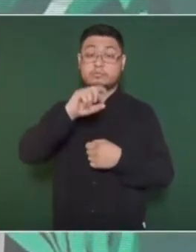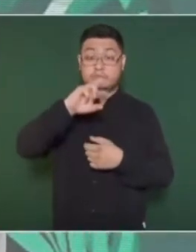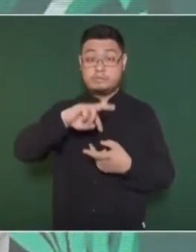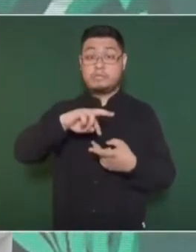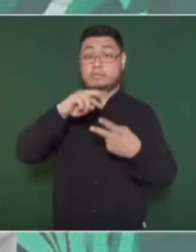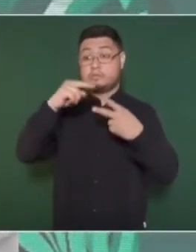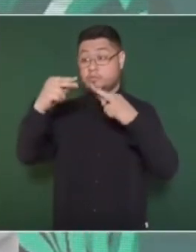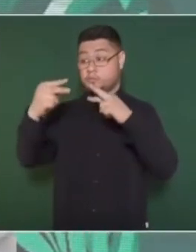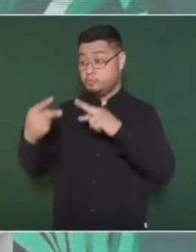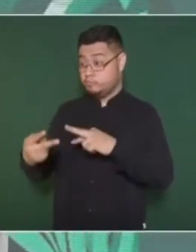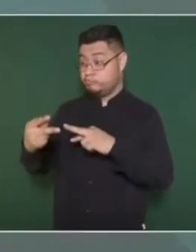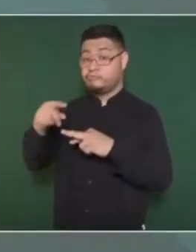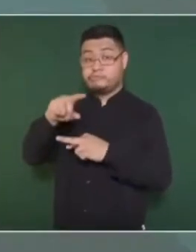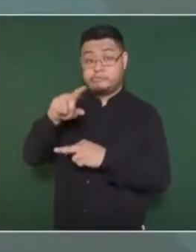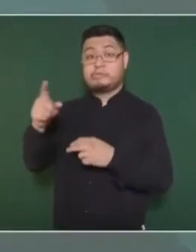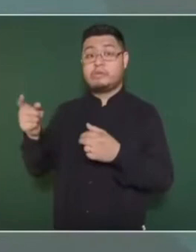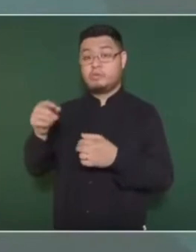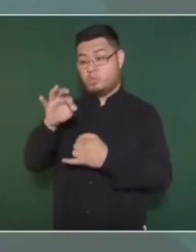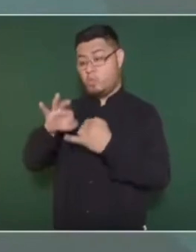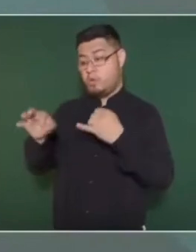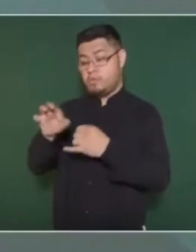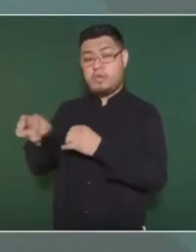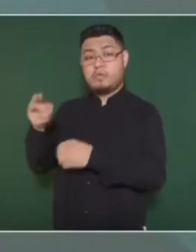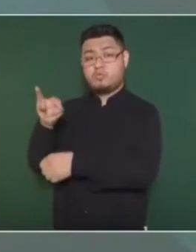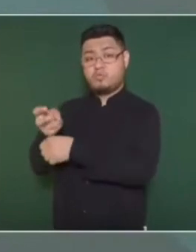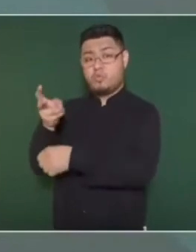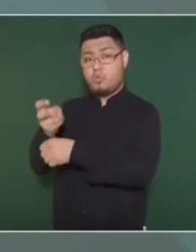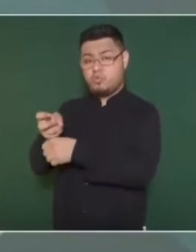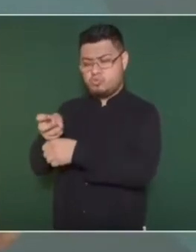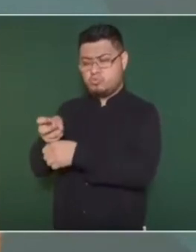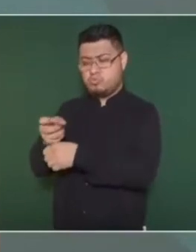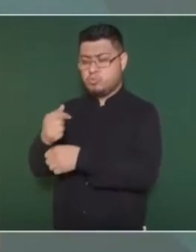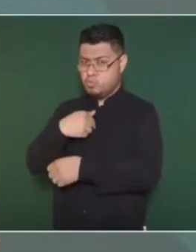ganó, las últimas dos, sacó más votos que yo.